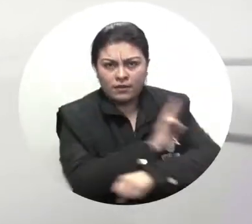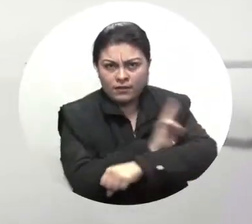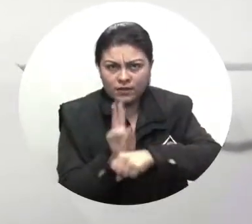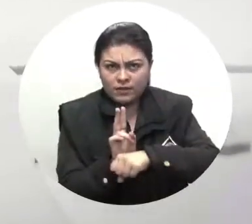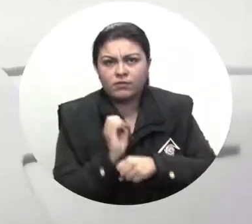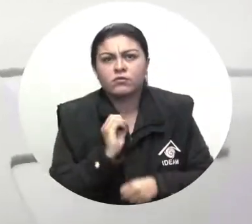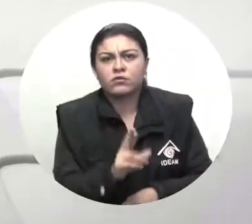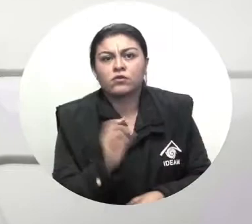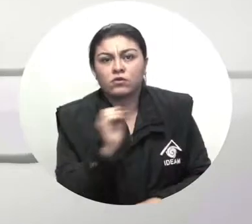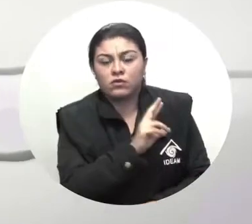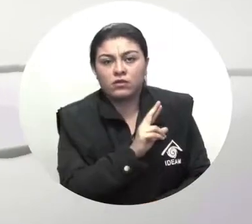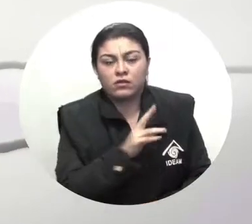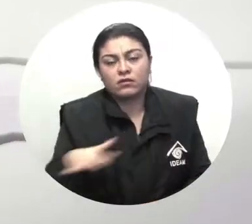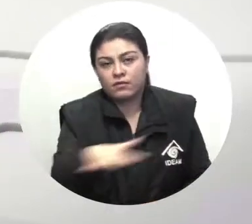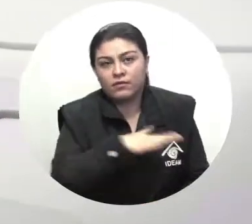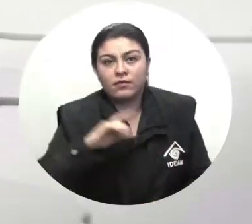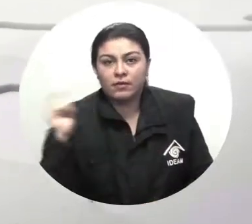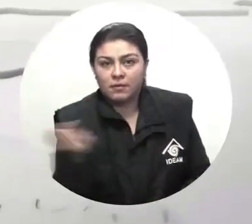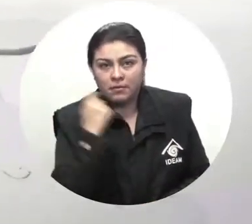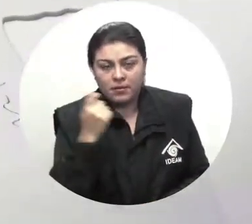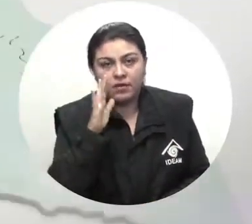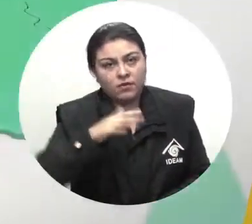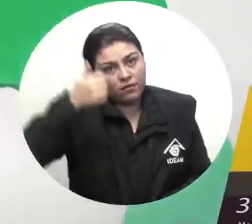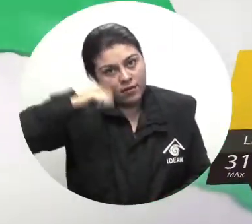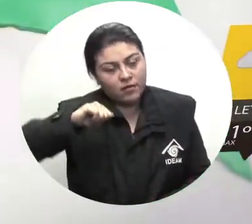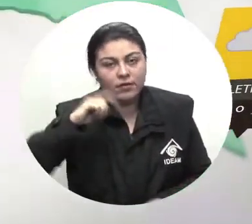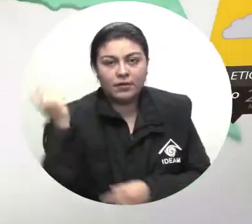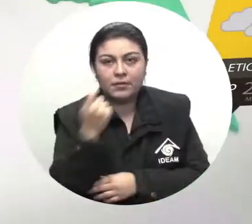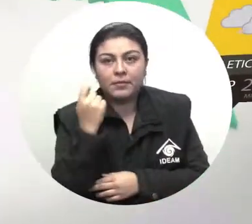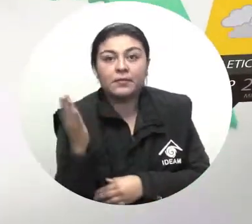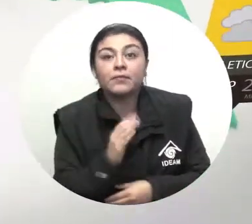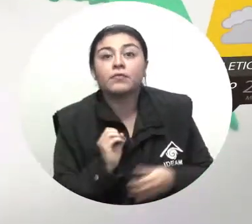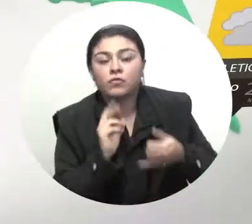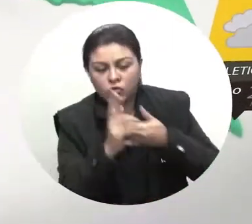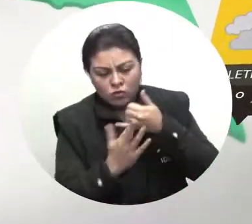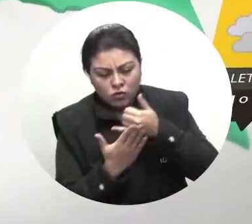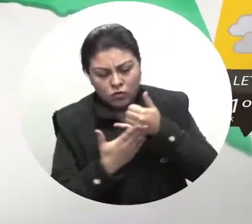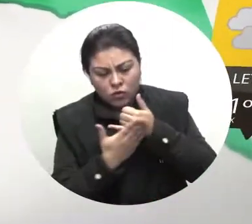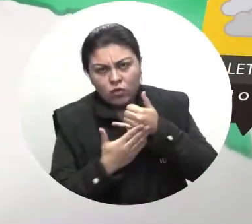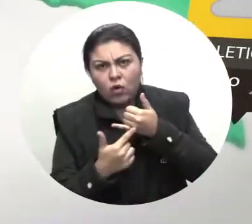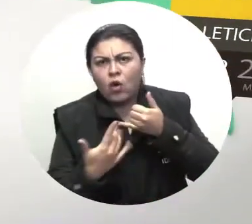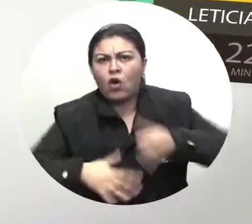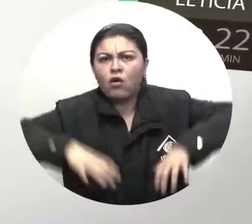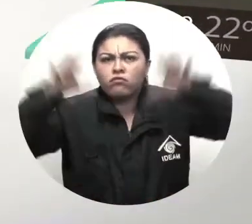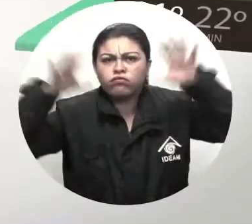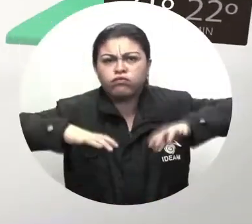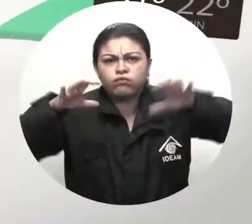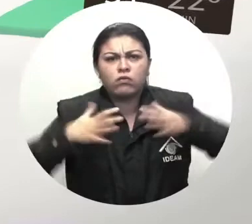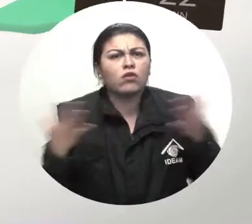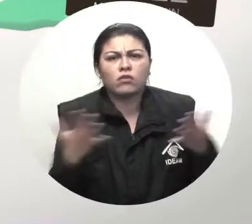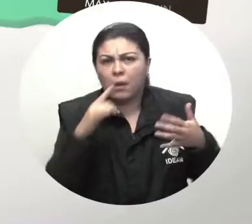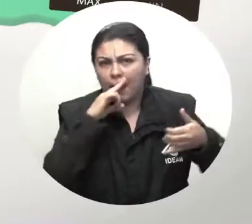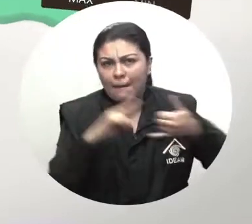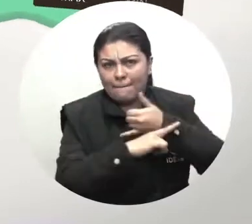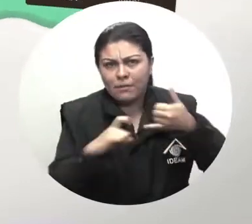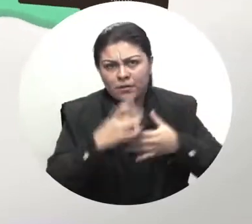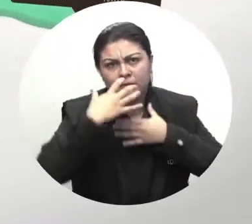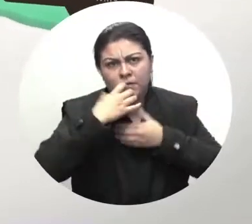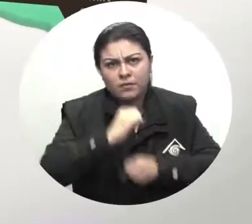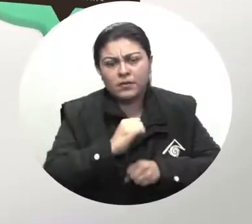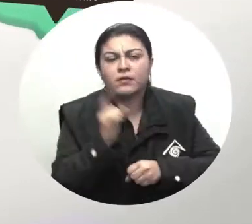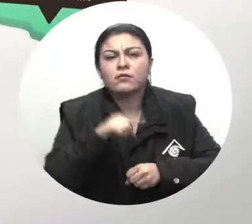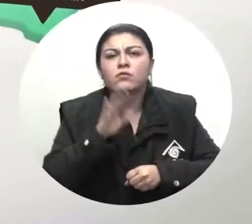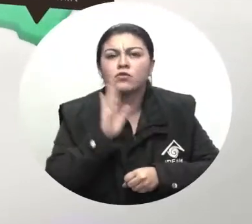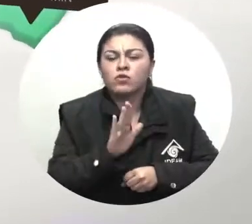sur oriente del Meta y en el Piedemonte del Arauca y Meta. En el sur del país las lluvias se concentrarán en sectores del Amazonas, Baupés y Oriente del